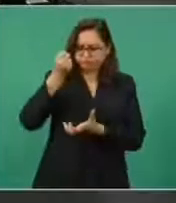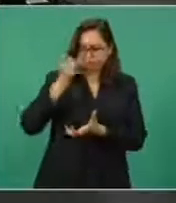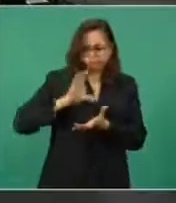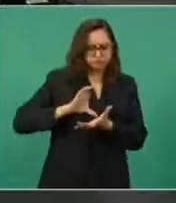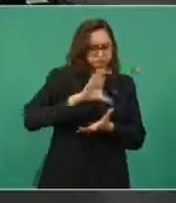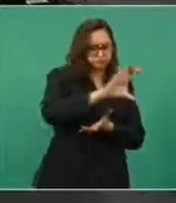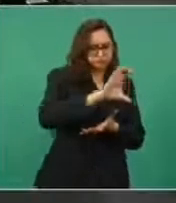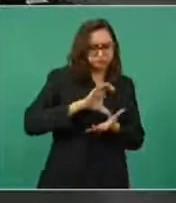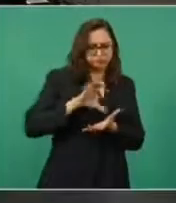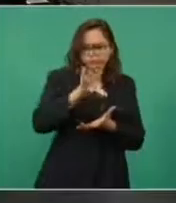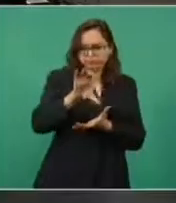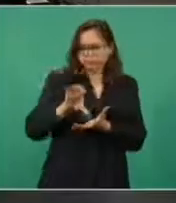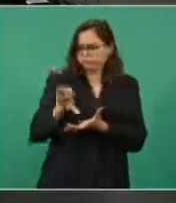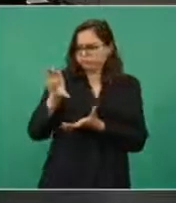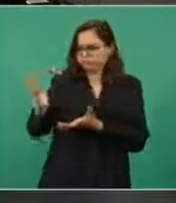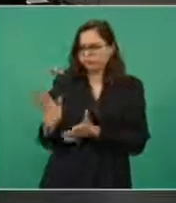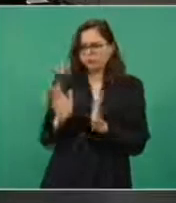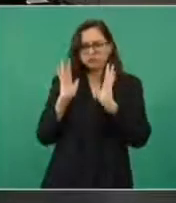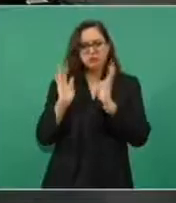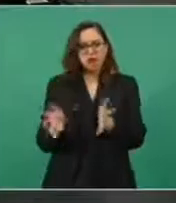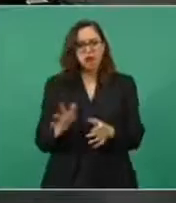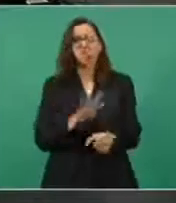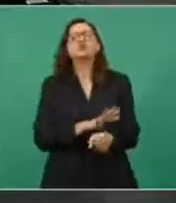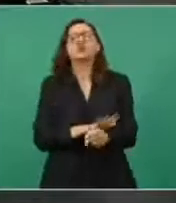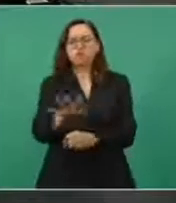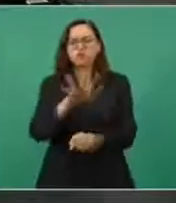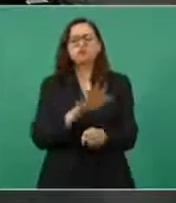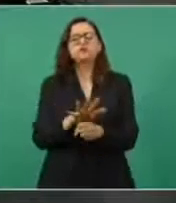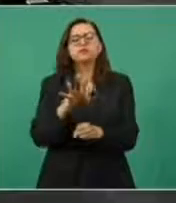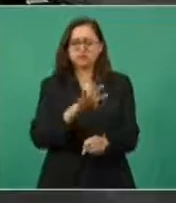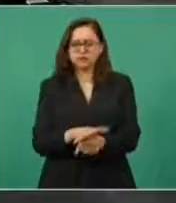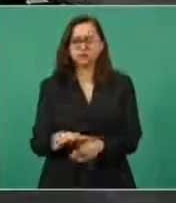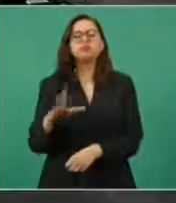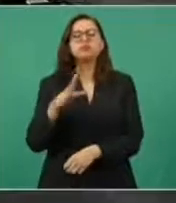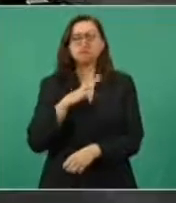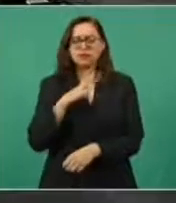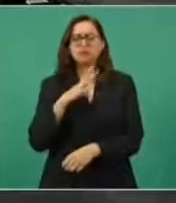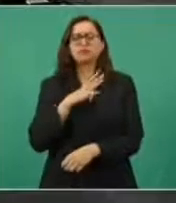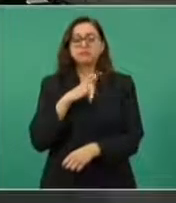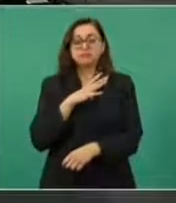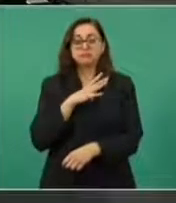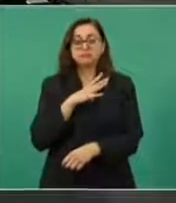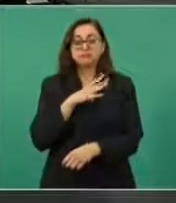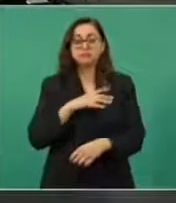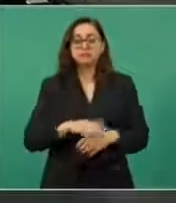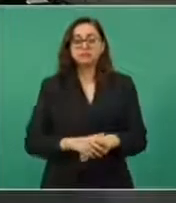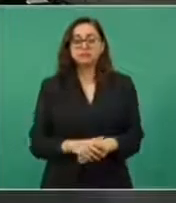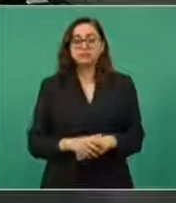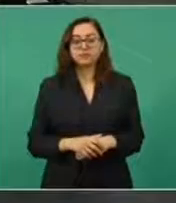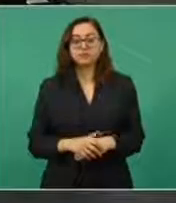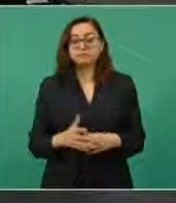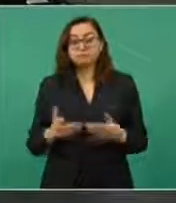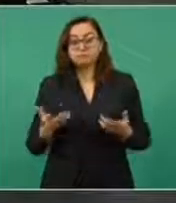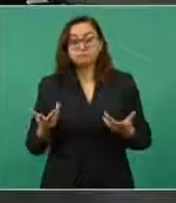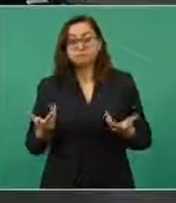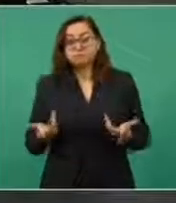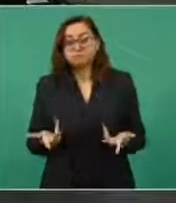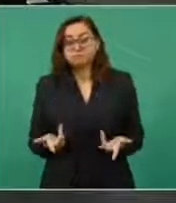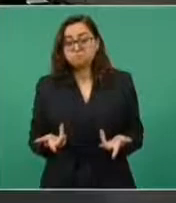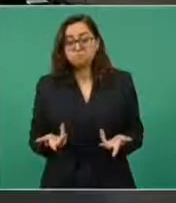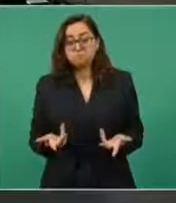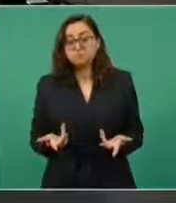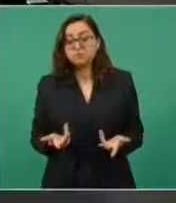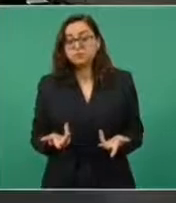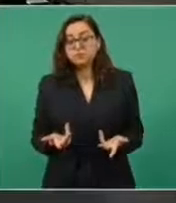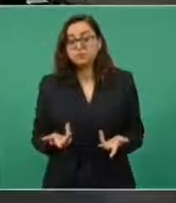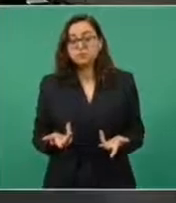suficiente y en el caso de que